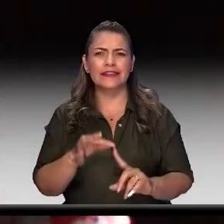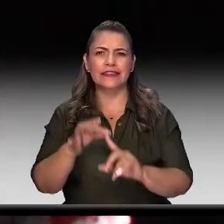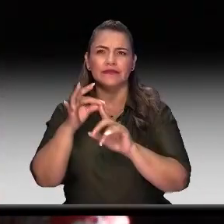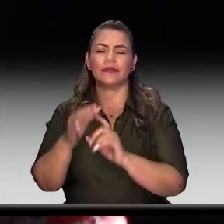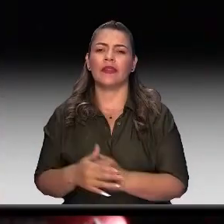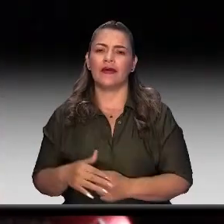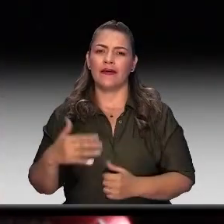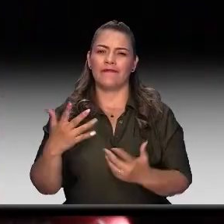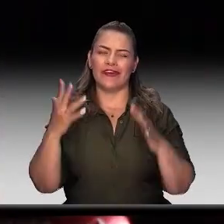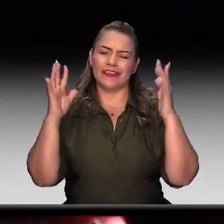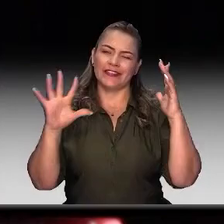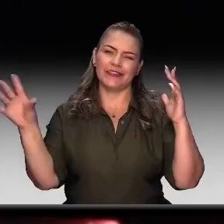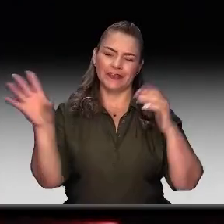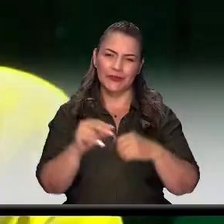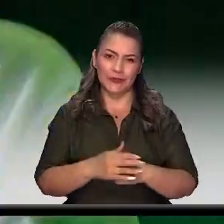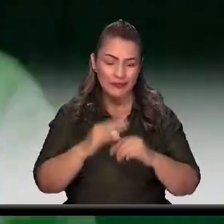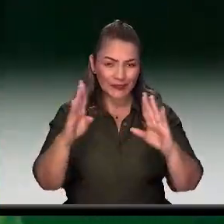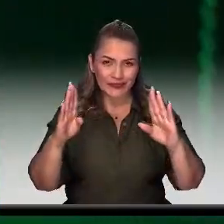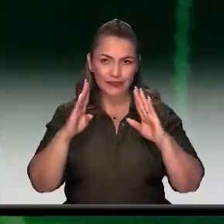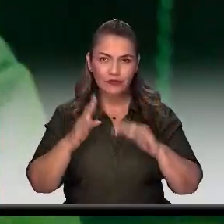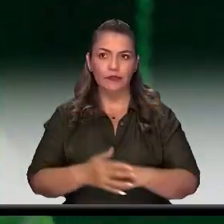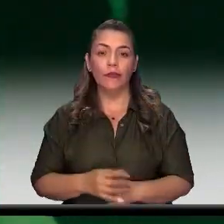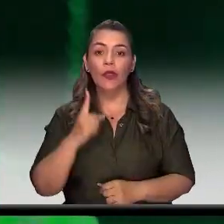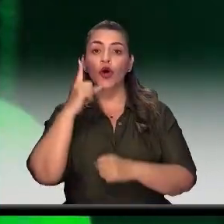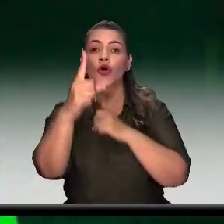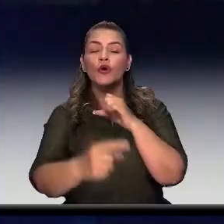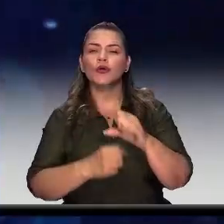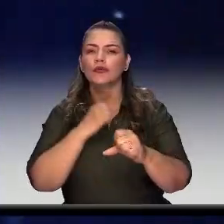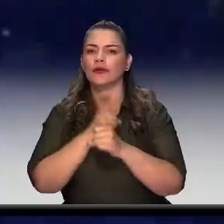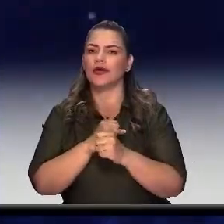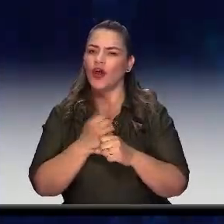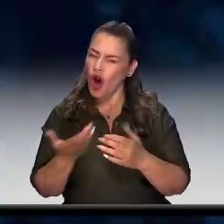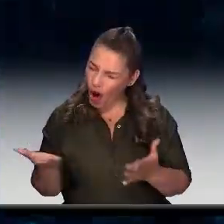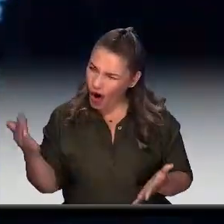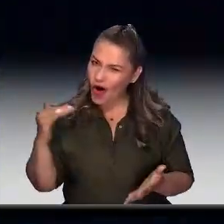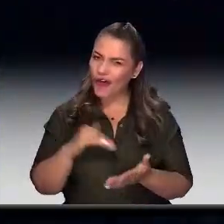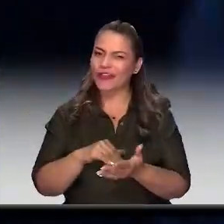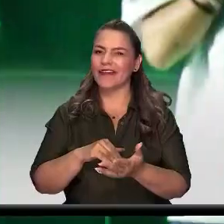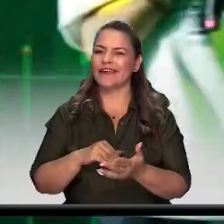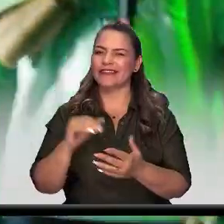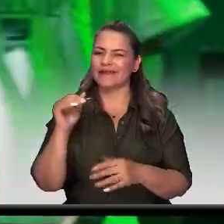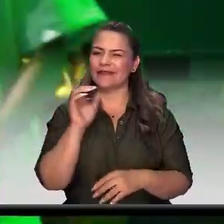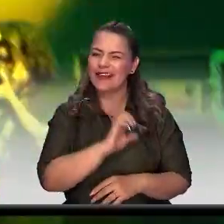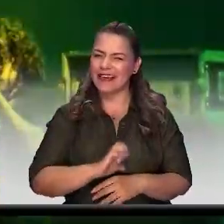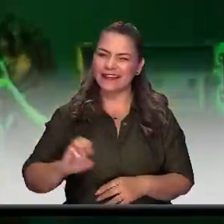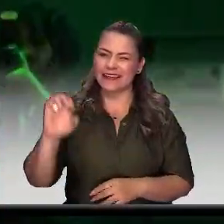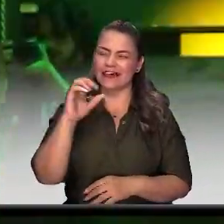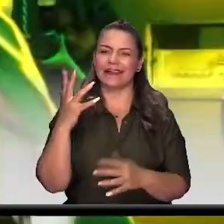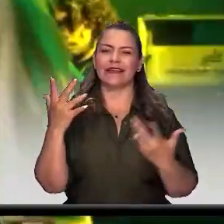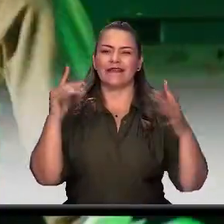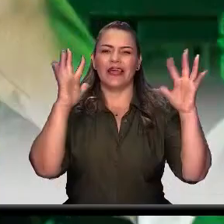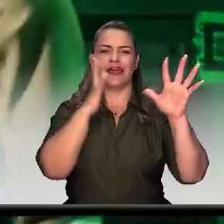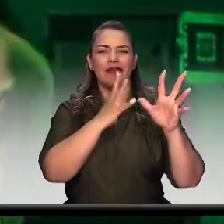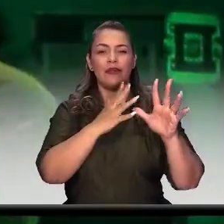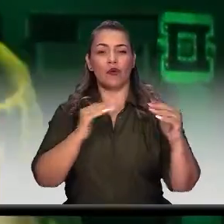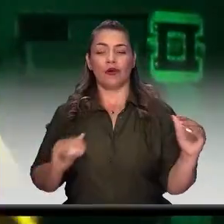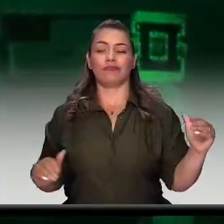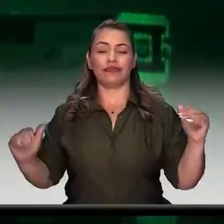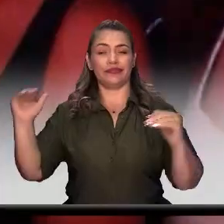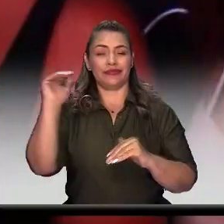todos. Atentos, que el otro año la sacaremos nuevamente del estadio, es que Itagüí está a otro nivel.